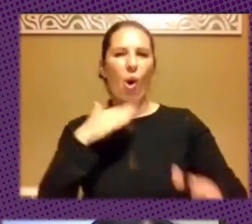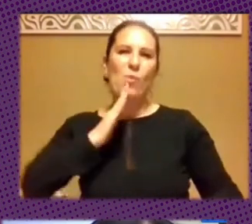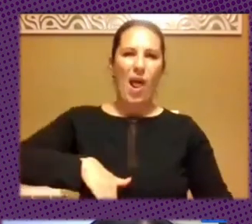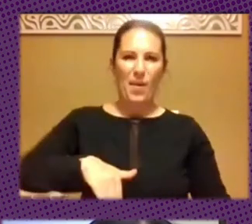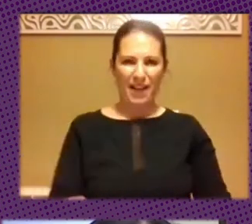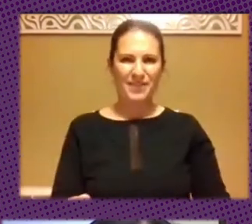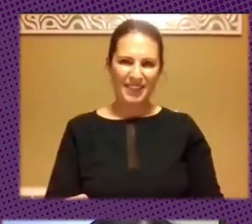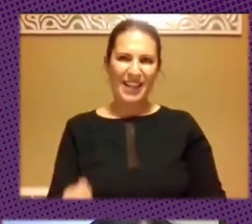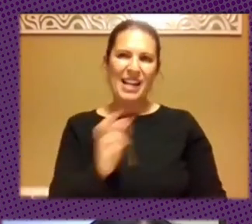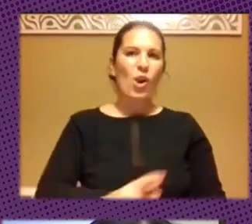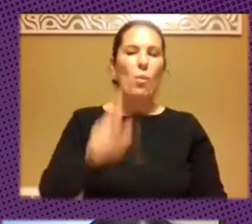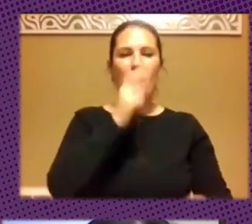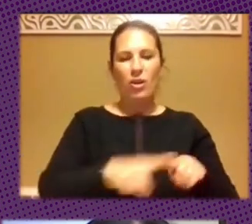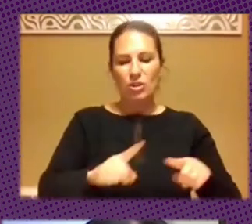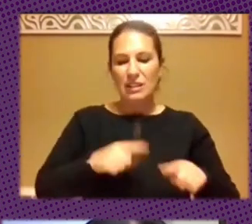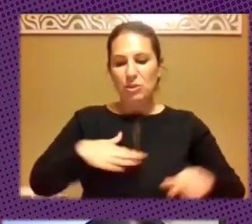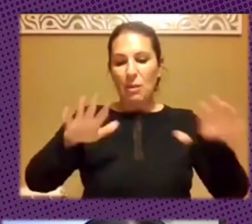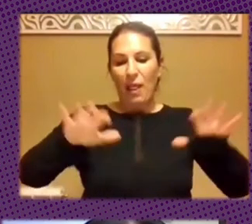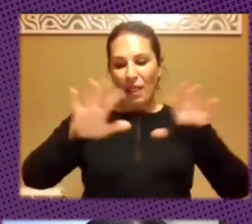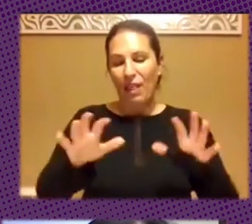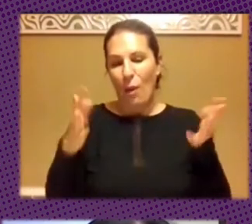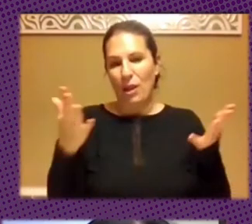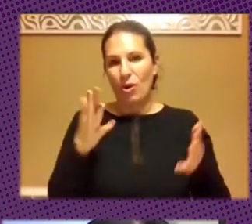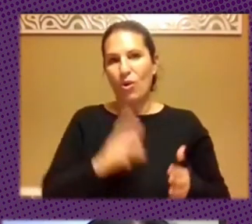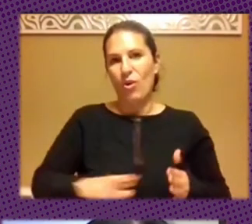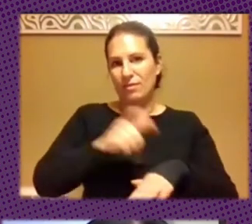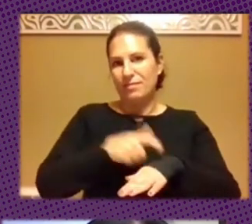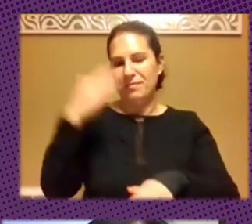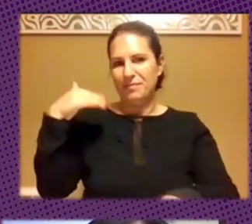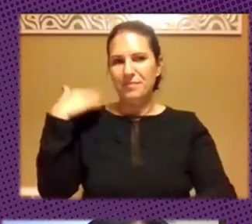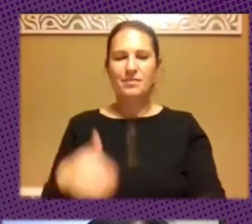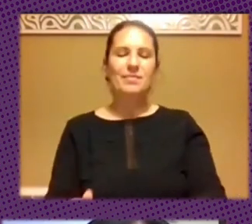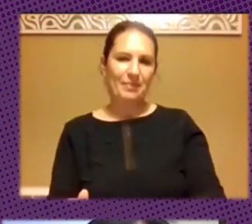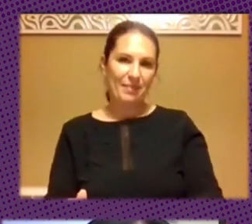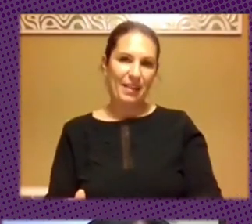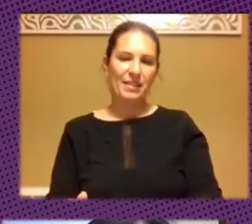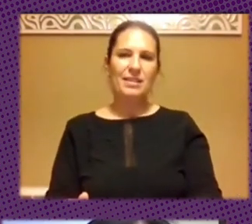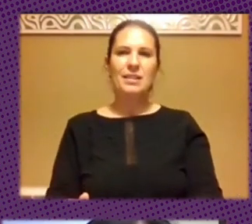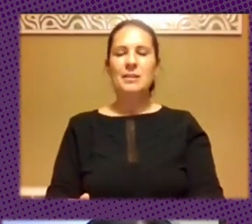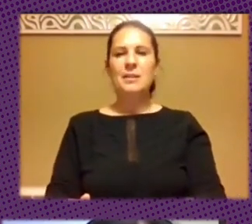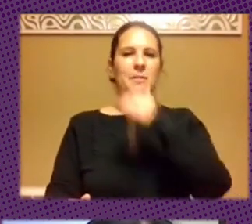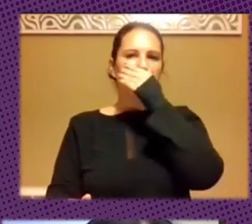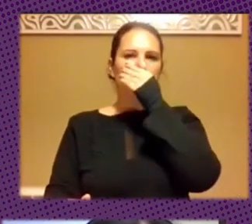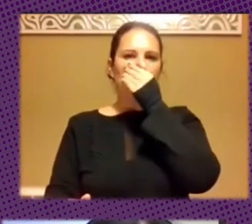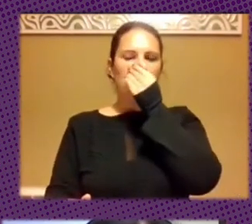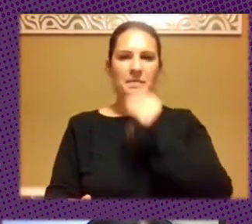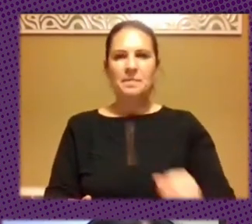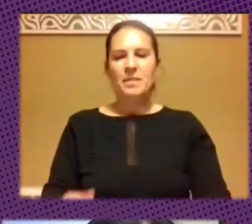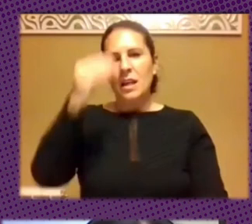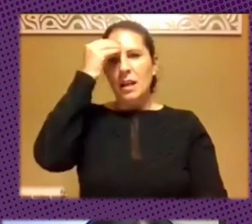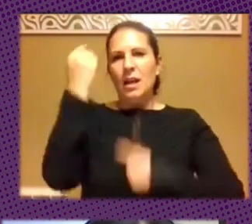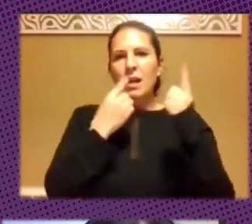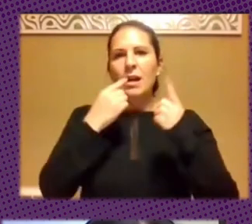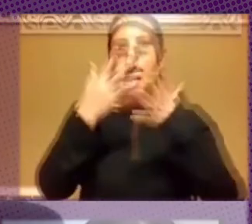recuperando lo que hemos aprendido pero retomando aquello sí hay una creo que hay bastantes artículos muy interesantes